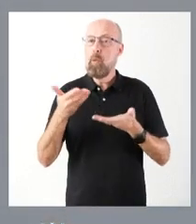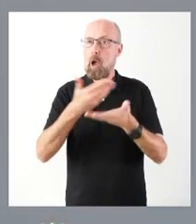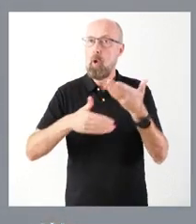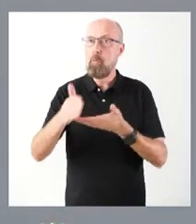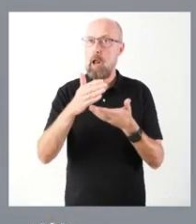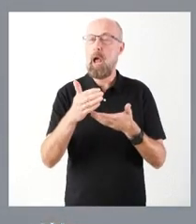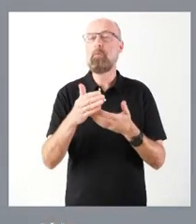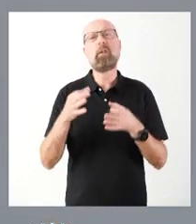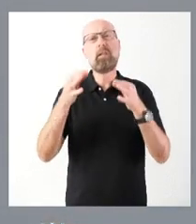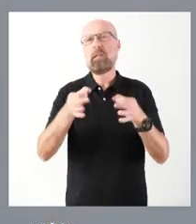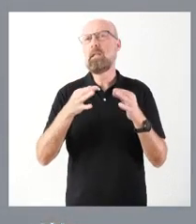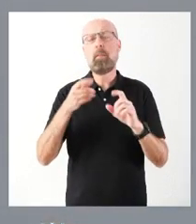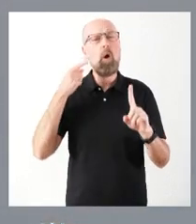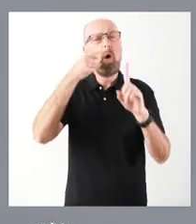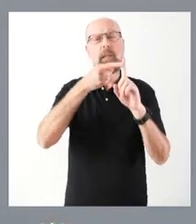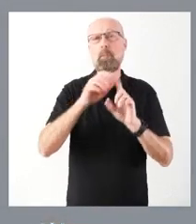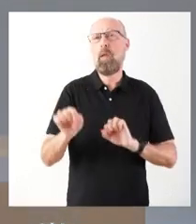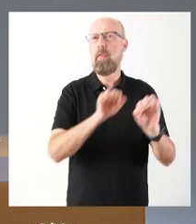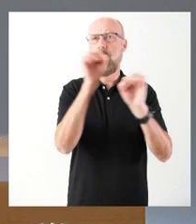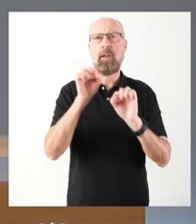siempre defendemos los intereses de nuestra comunidad autónoma.